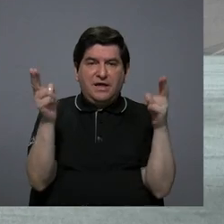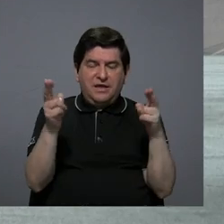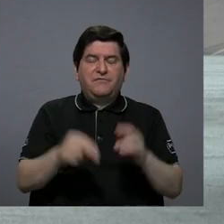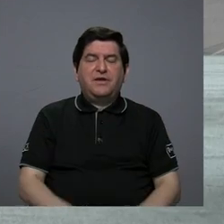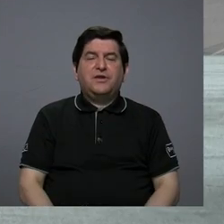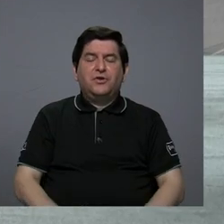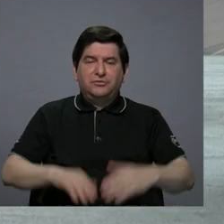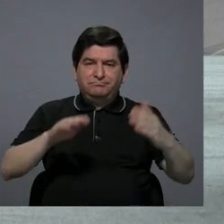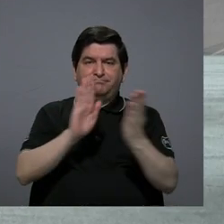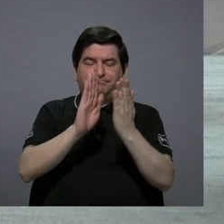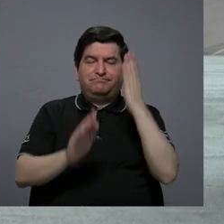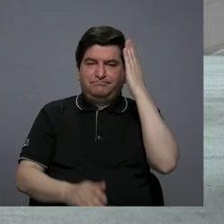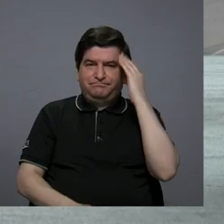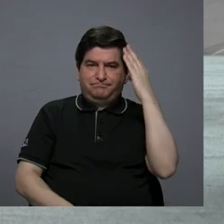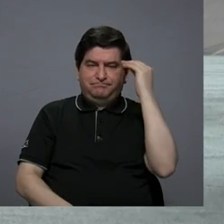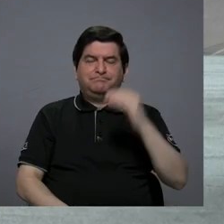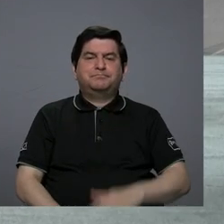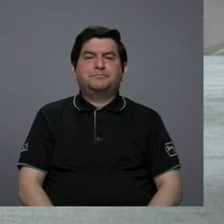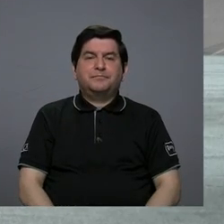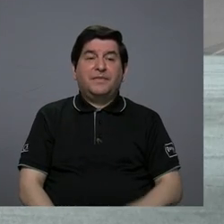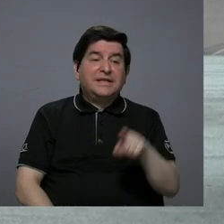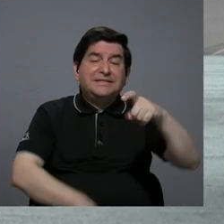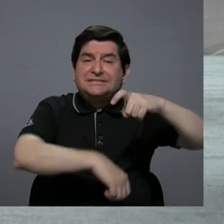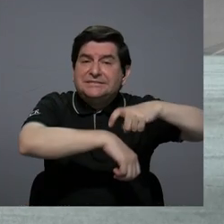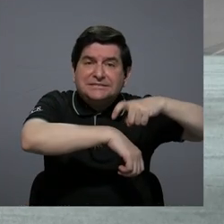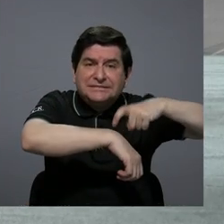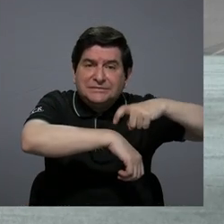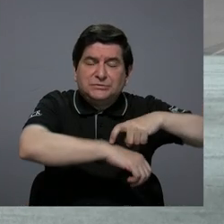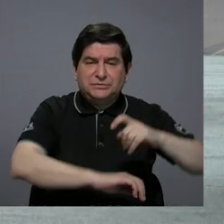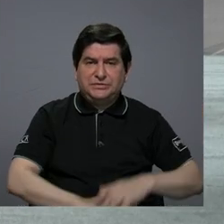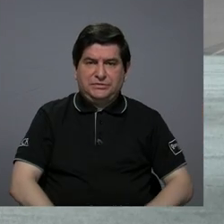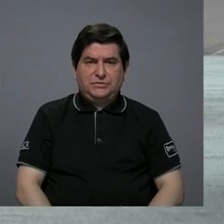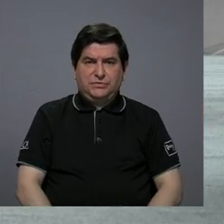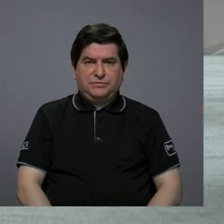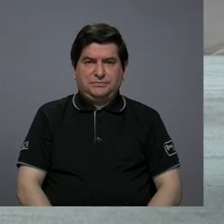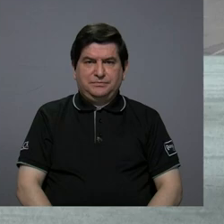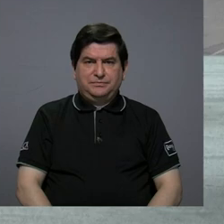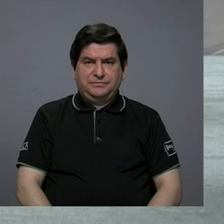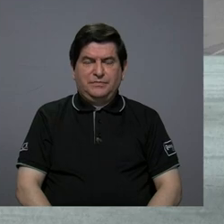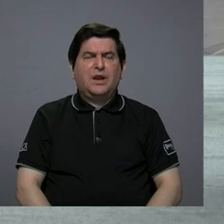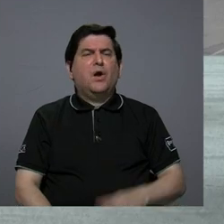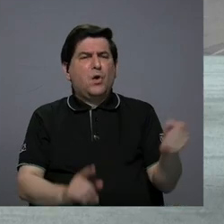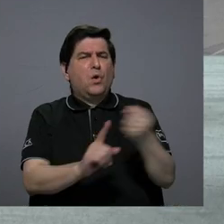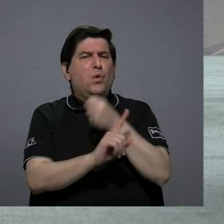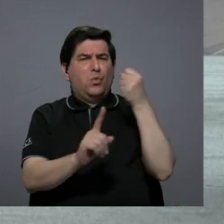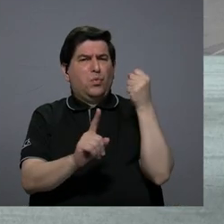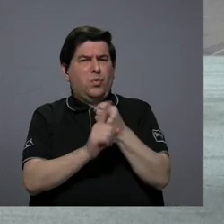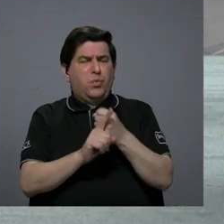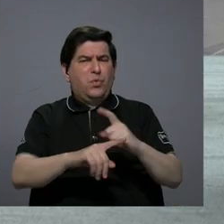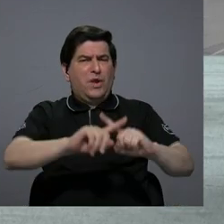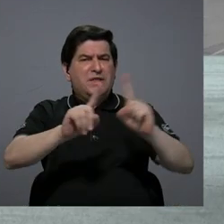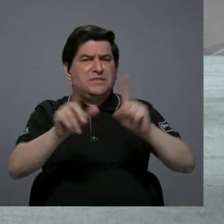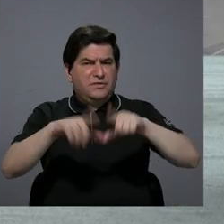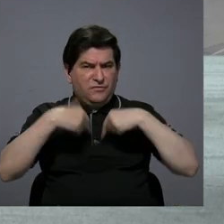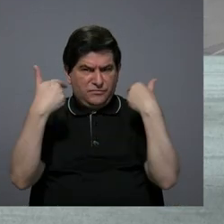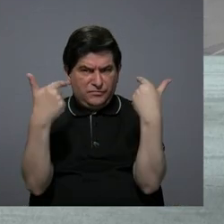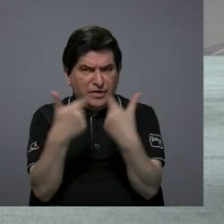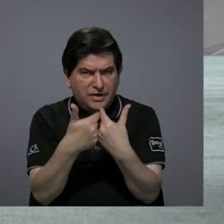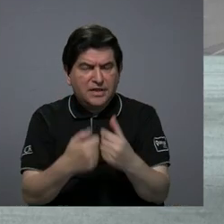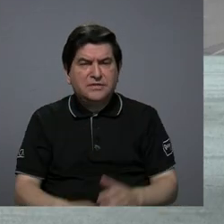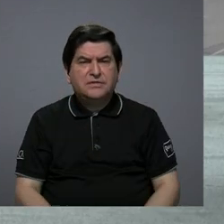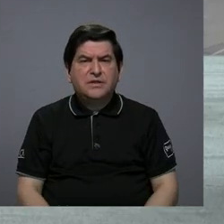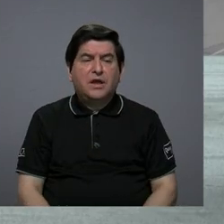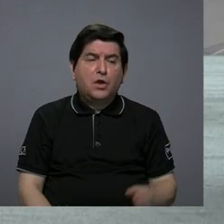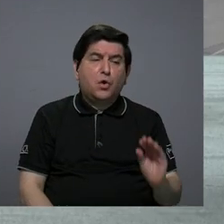Porque si en aquel momento había mucha violencia en ciertos sectores,